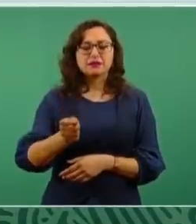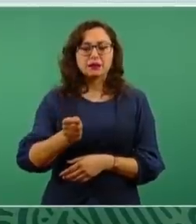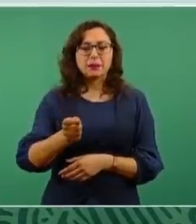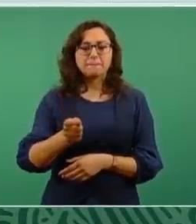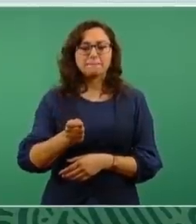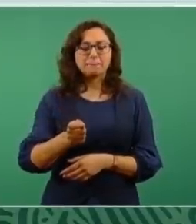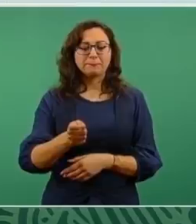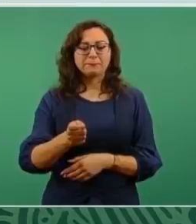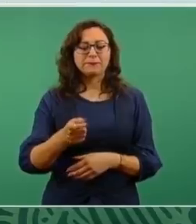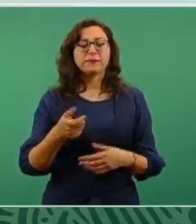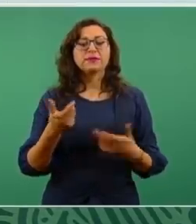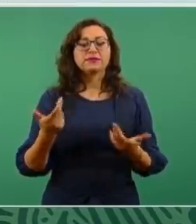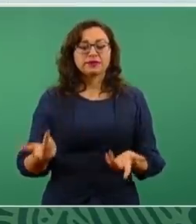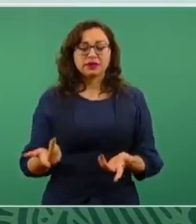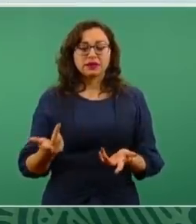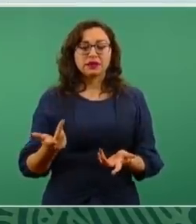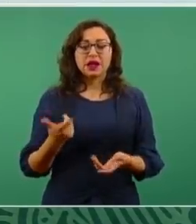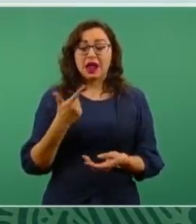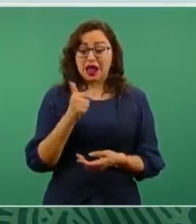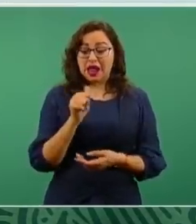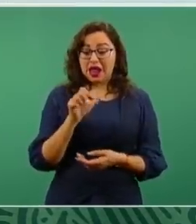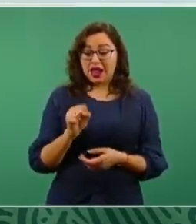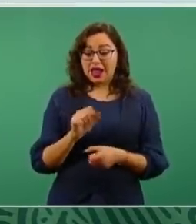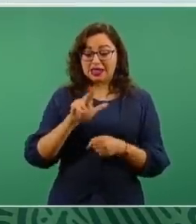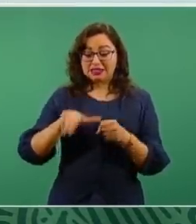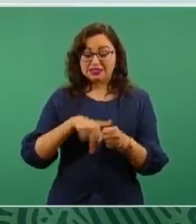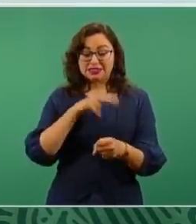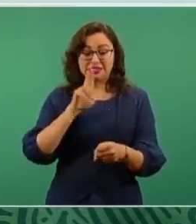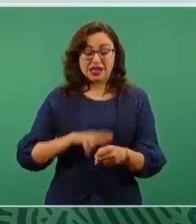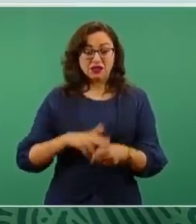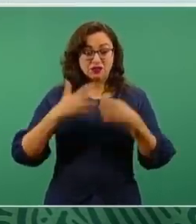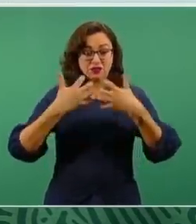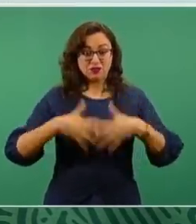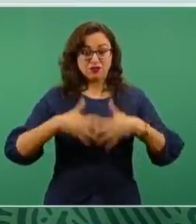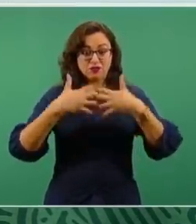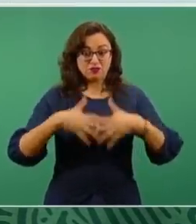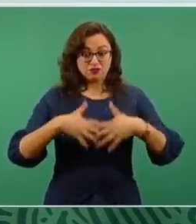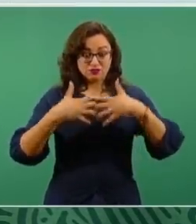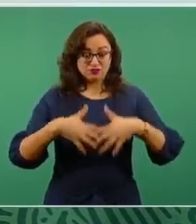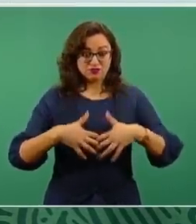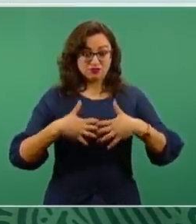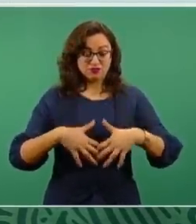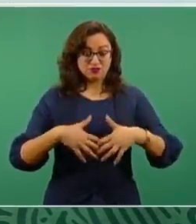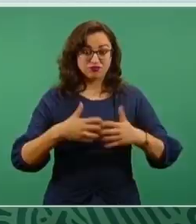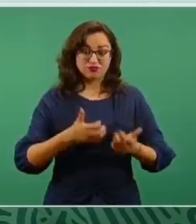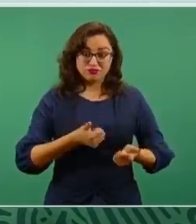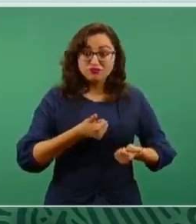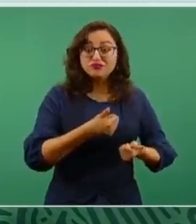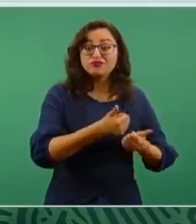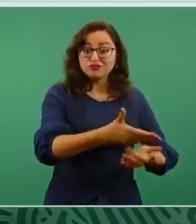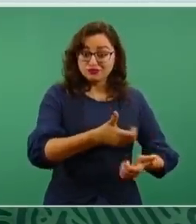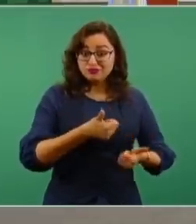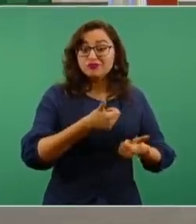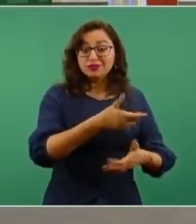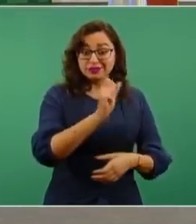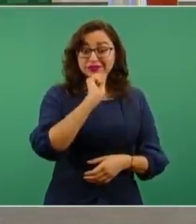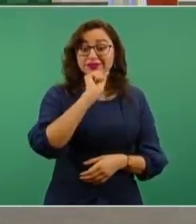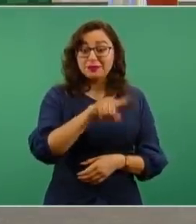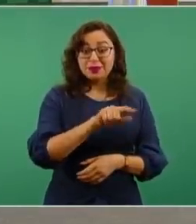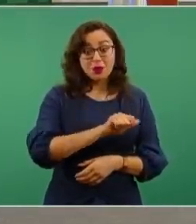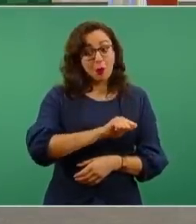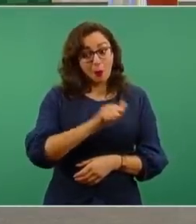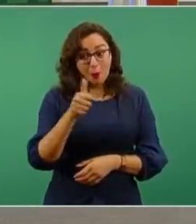para que la empresa trabaje y la materia prima de esa empresa era el gas etano. Entonces, el gobierno federal